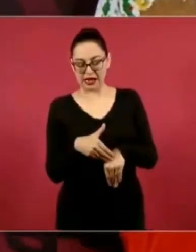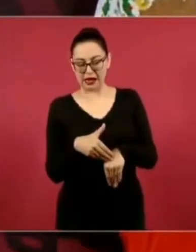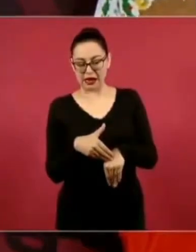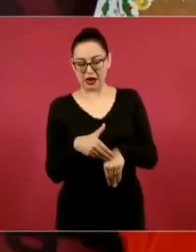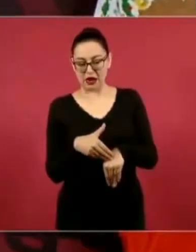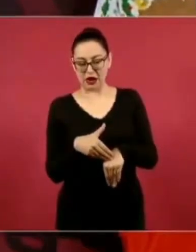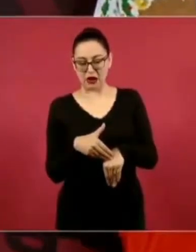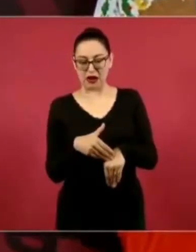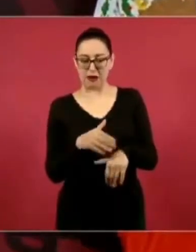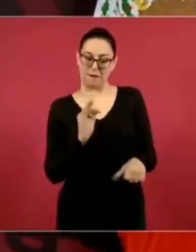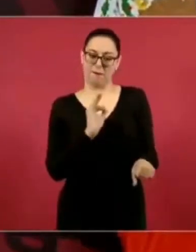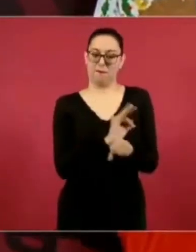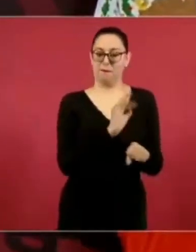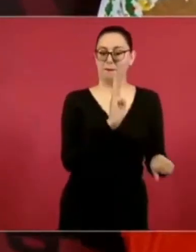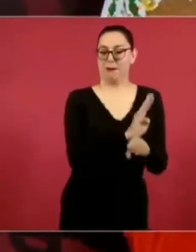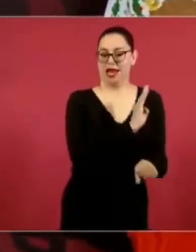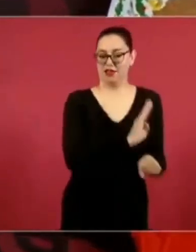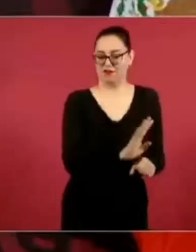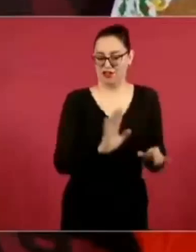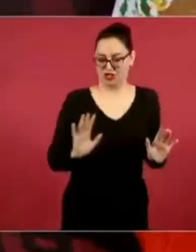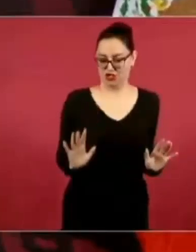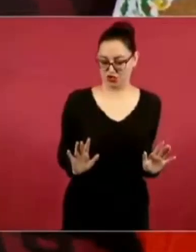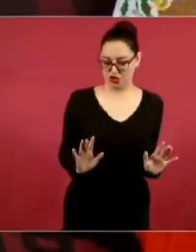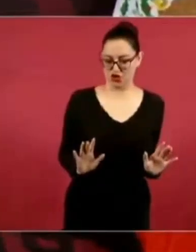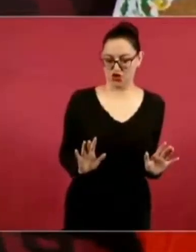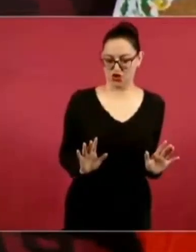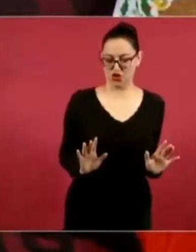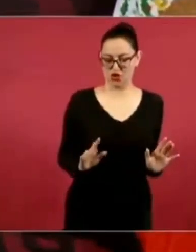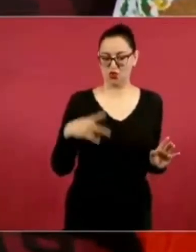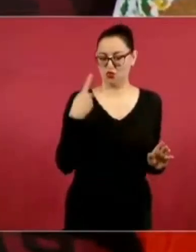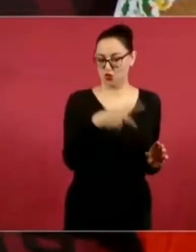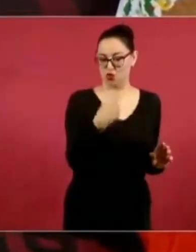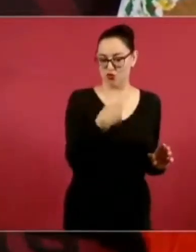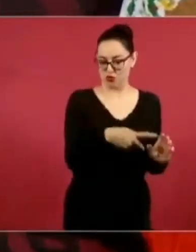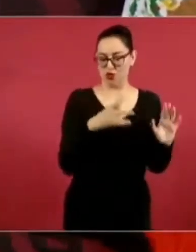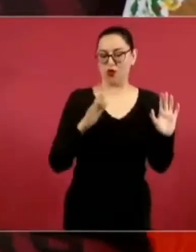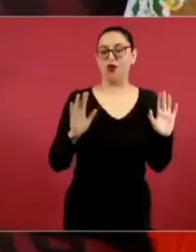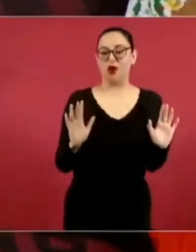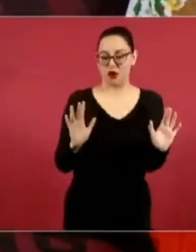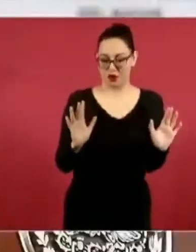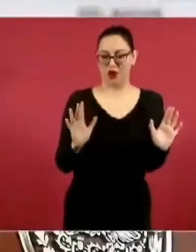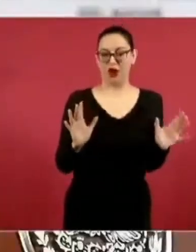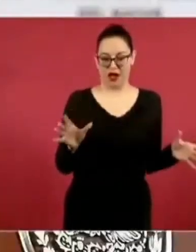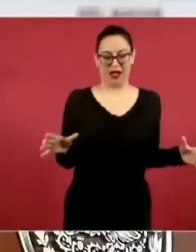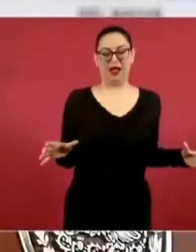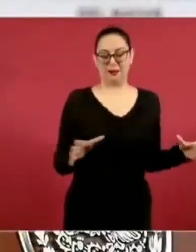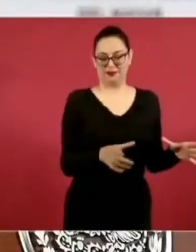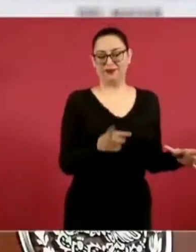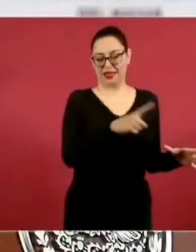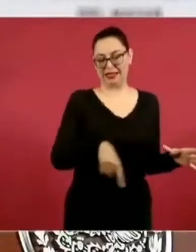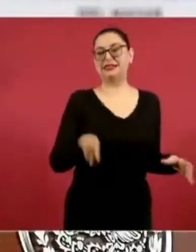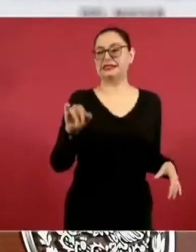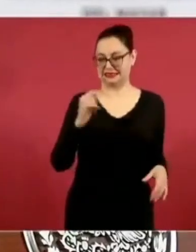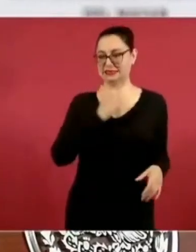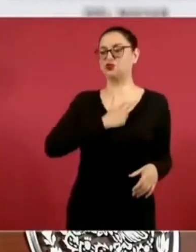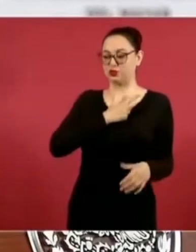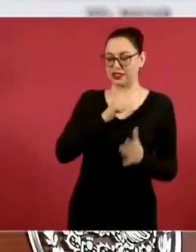se aplique el Estado de derecho y la democracia en los bueyes del compadre.